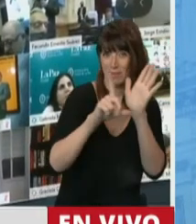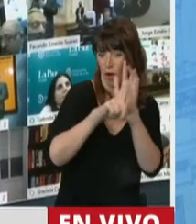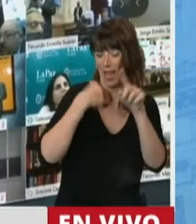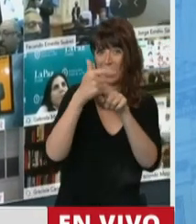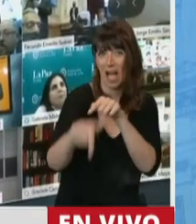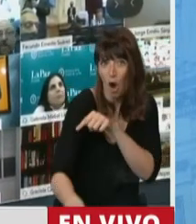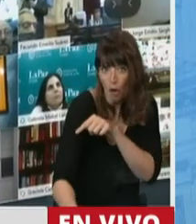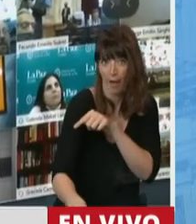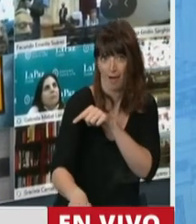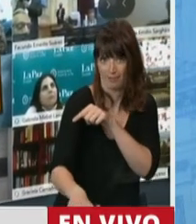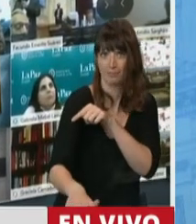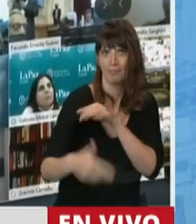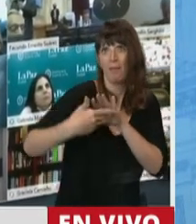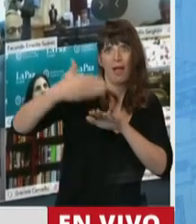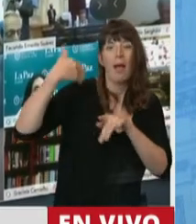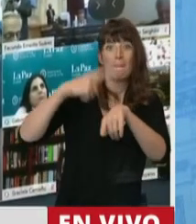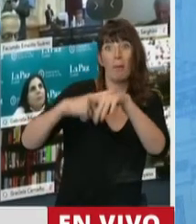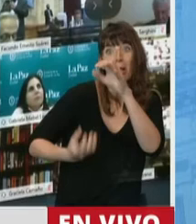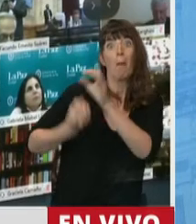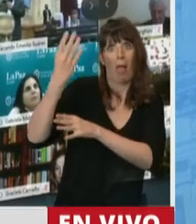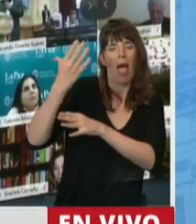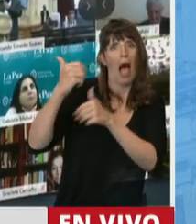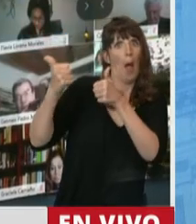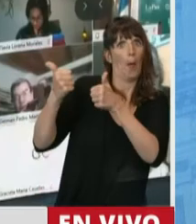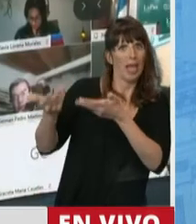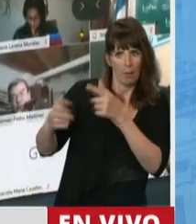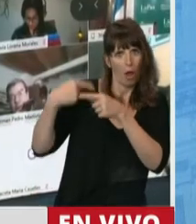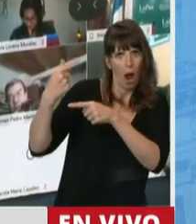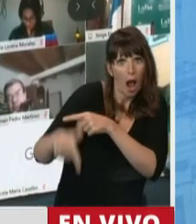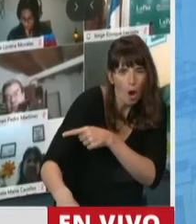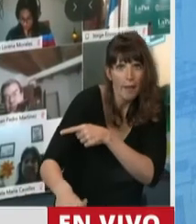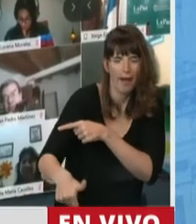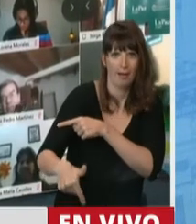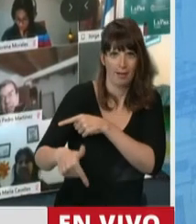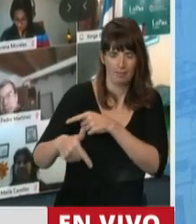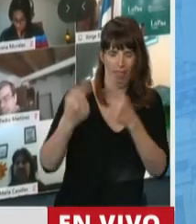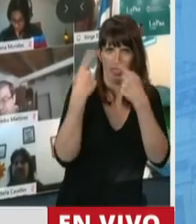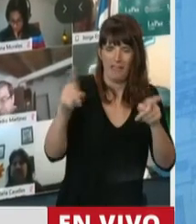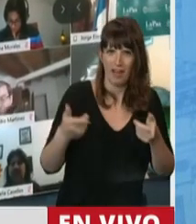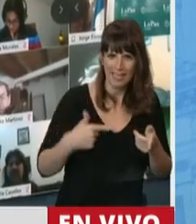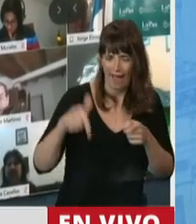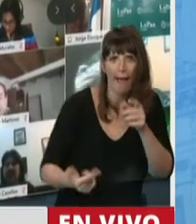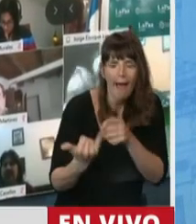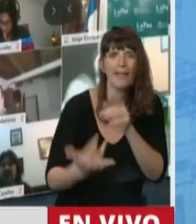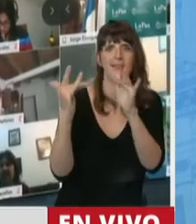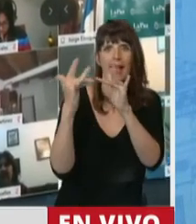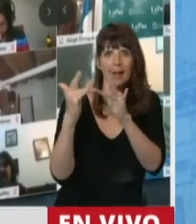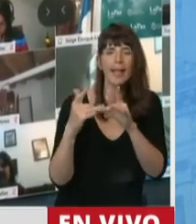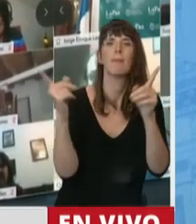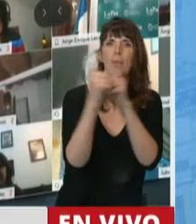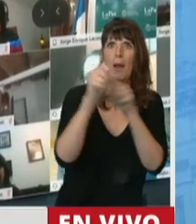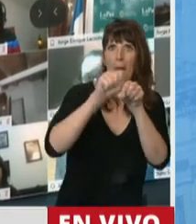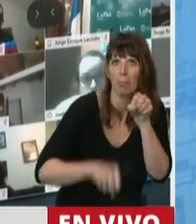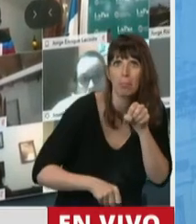modelo en algún momento, pero que arrastra características de un mundo, por ejemplo, sin internet, con graves problemas de comunicación,